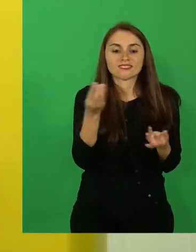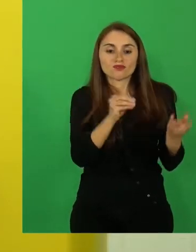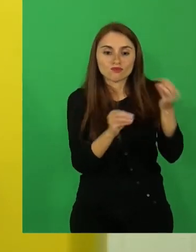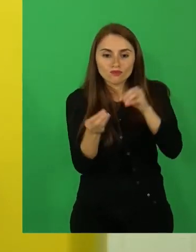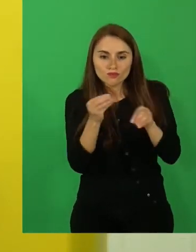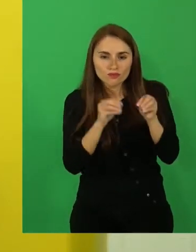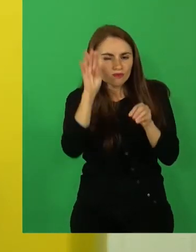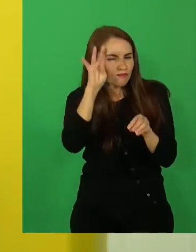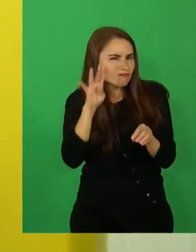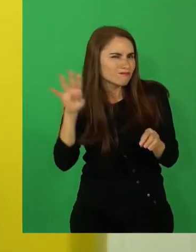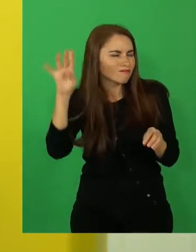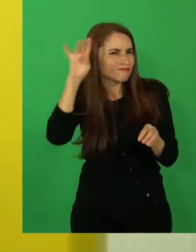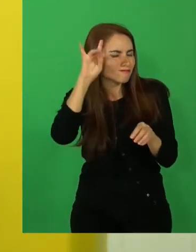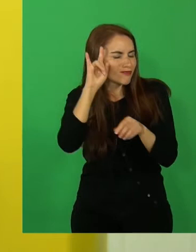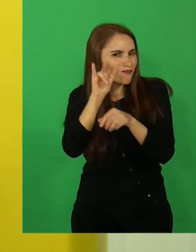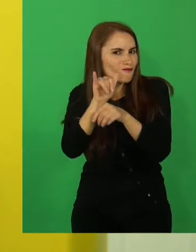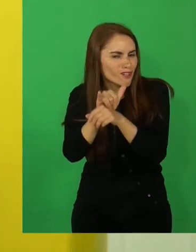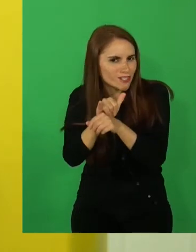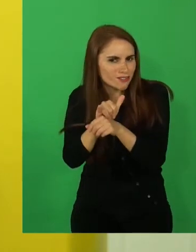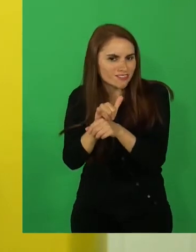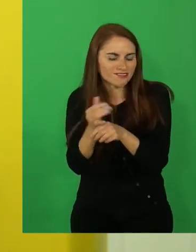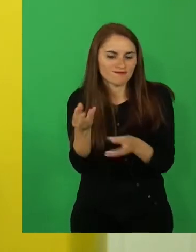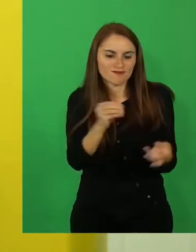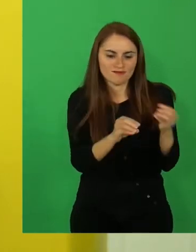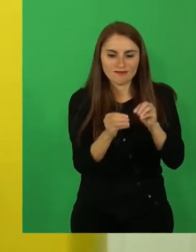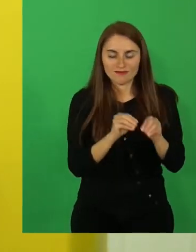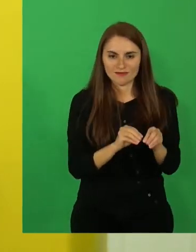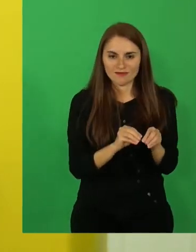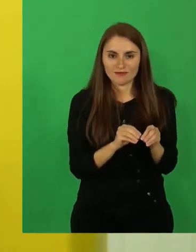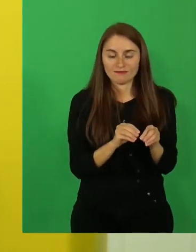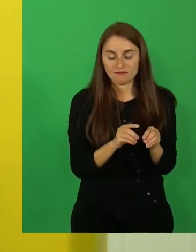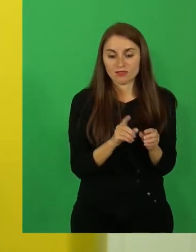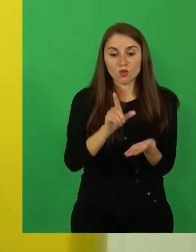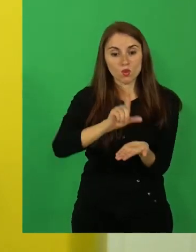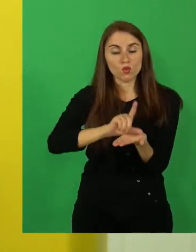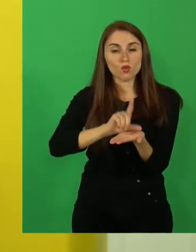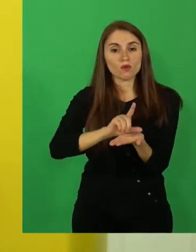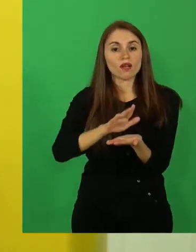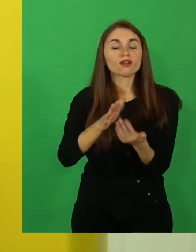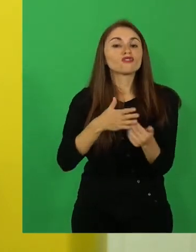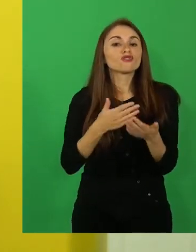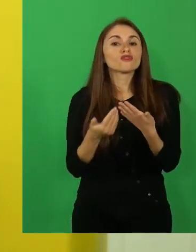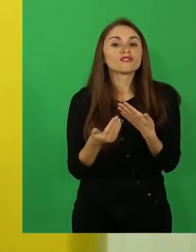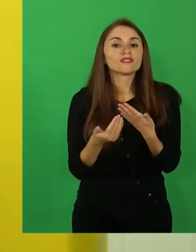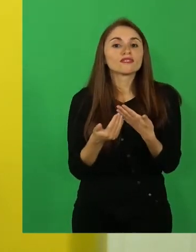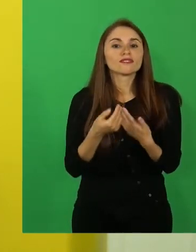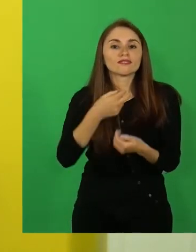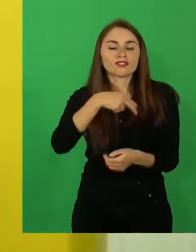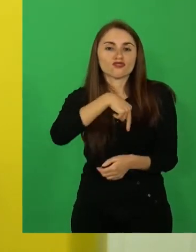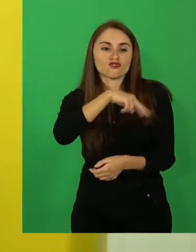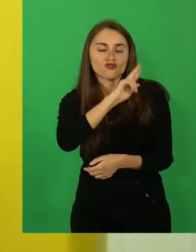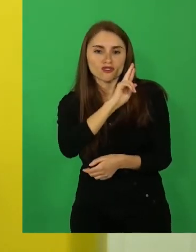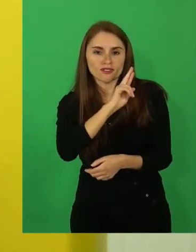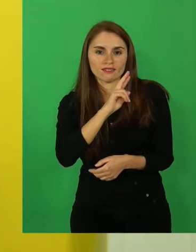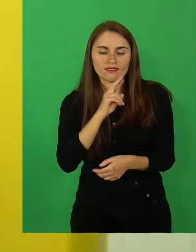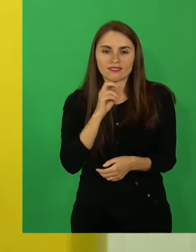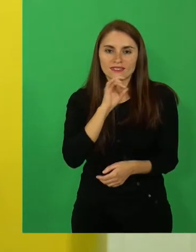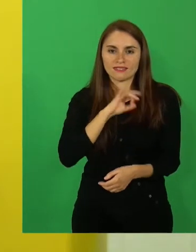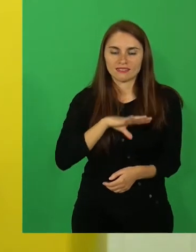fantásticos. Sucedió en un lugar determinado, sí. ¿Dónde? En el norte de Chile.